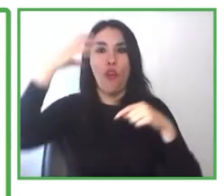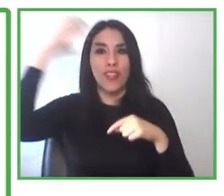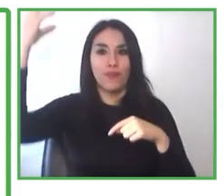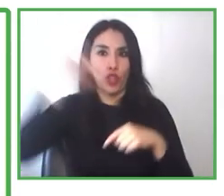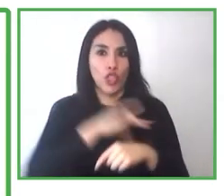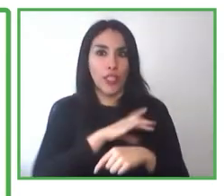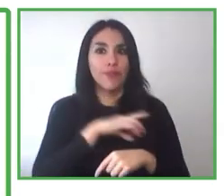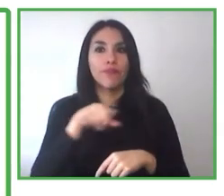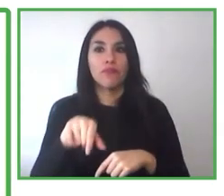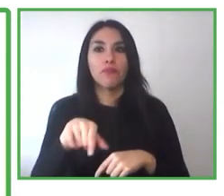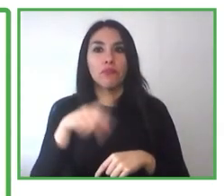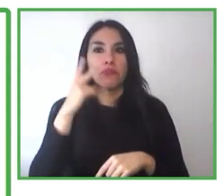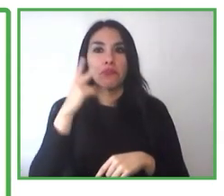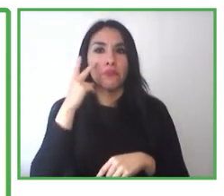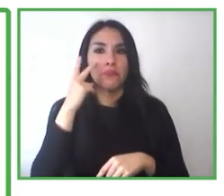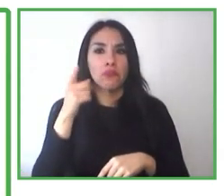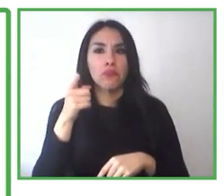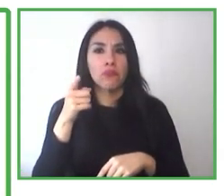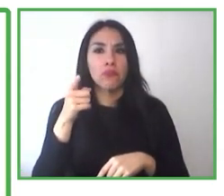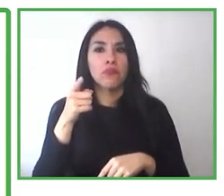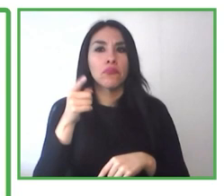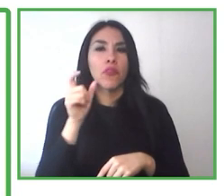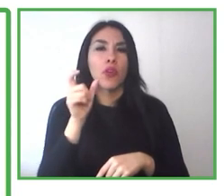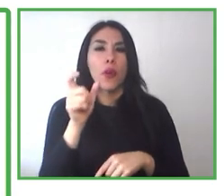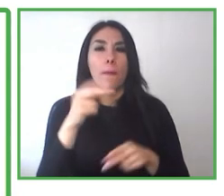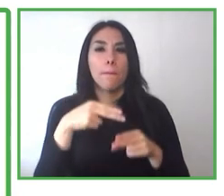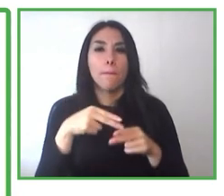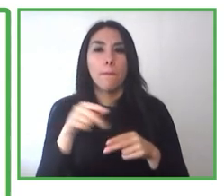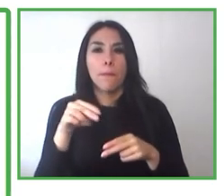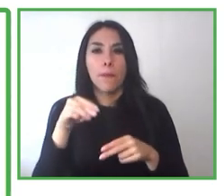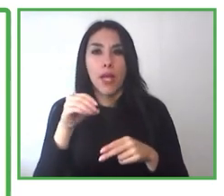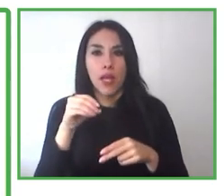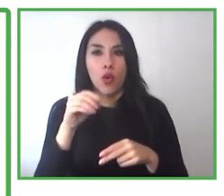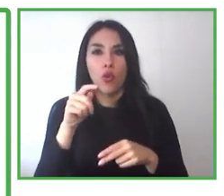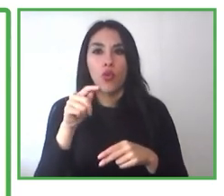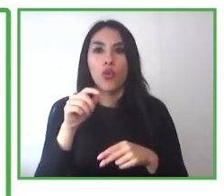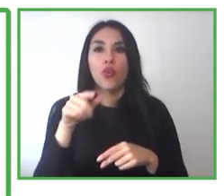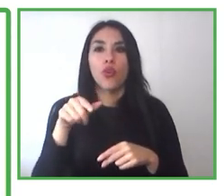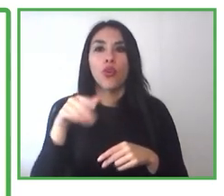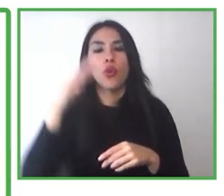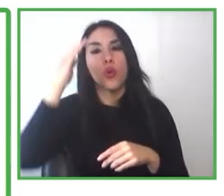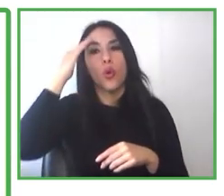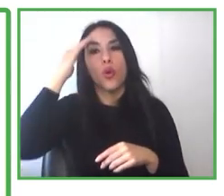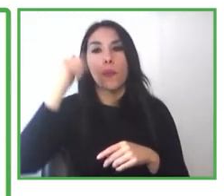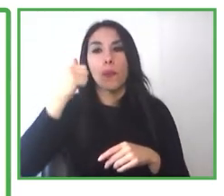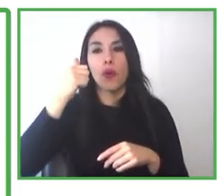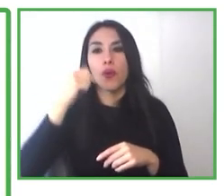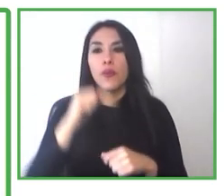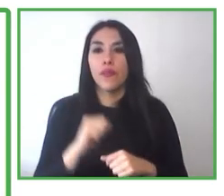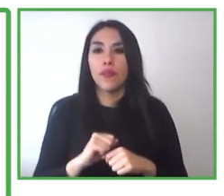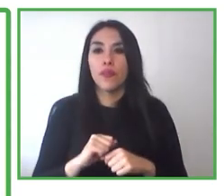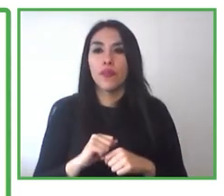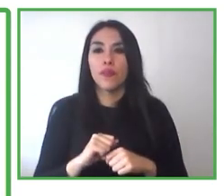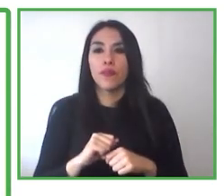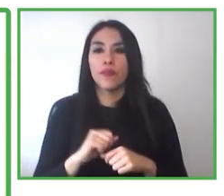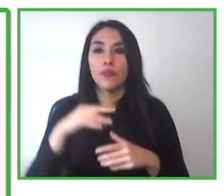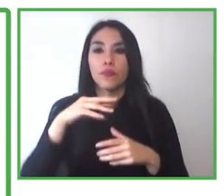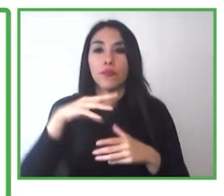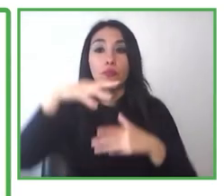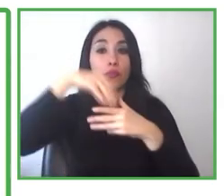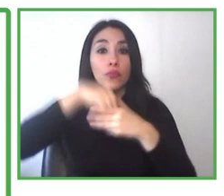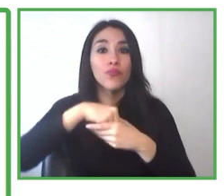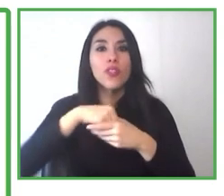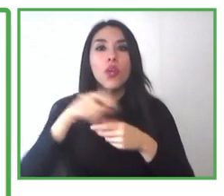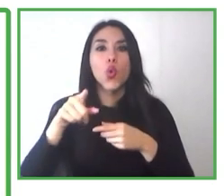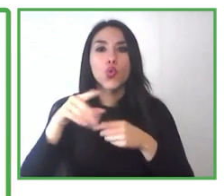Providencia. Ella es relacionadora pública con importante trayectoria en el ámbito público y también en instituciones privadas,